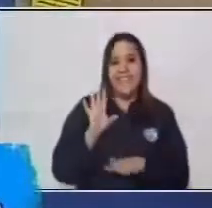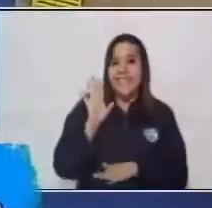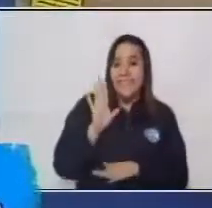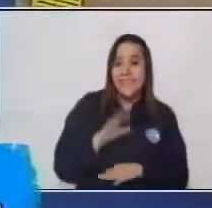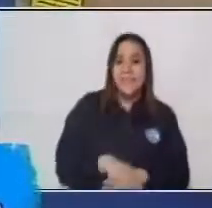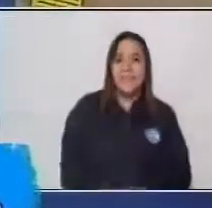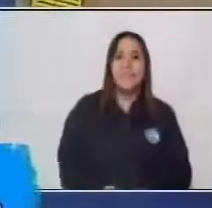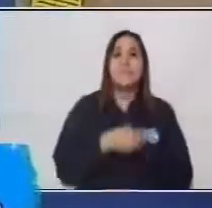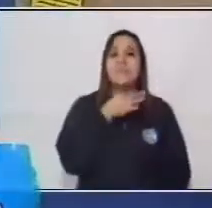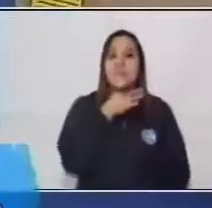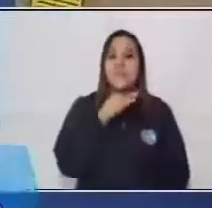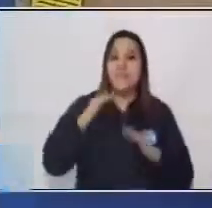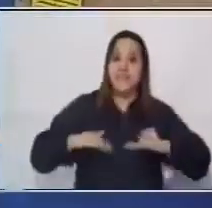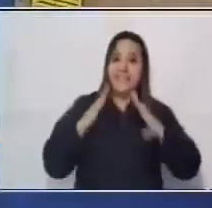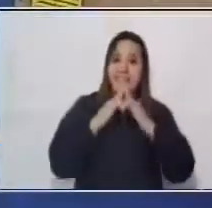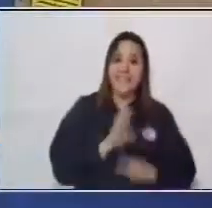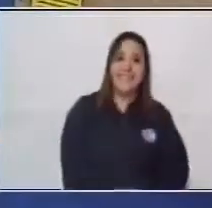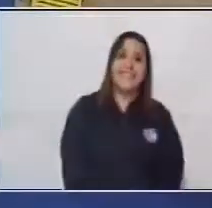gusto, quédate en casa. ¡Gracias! ¡Gracias!